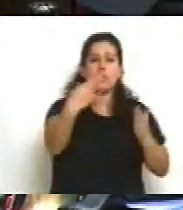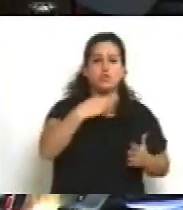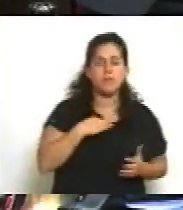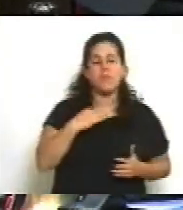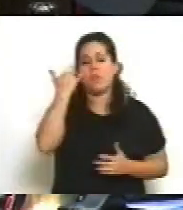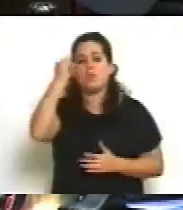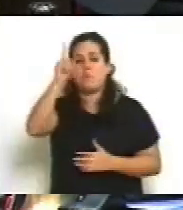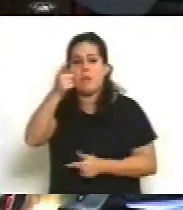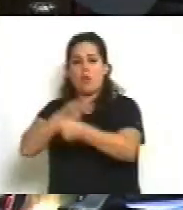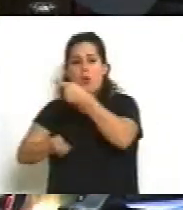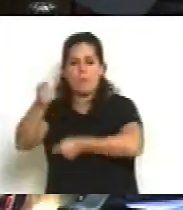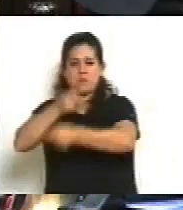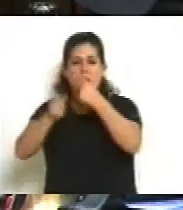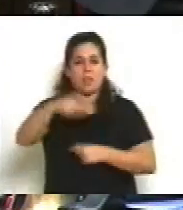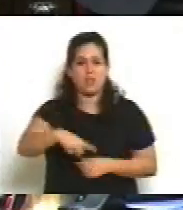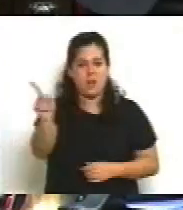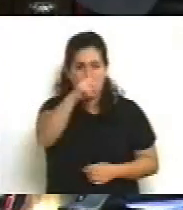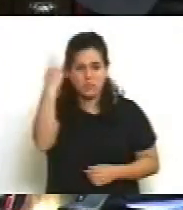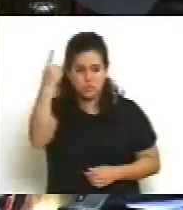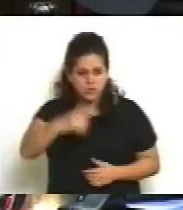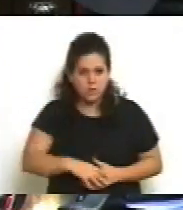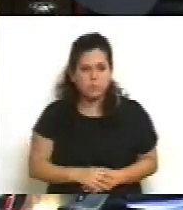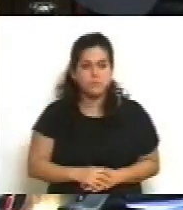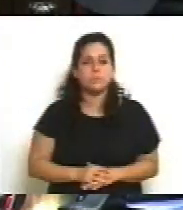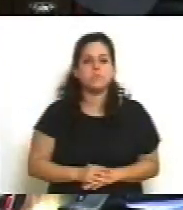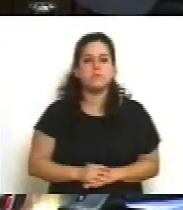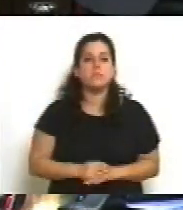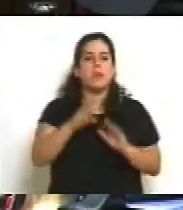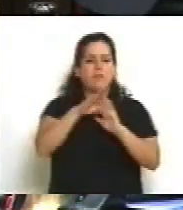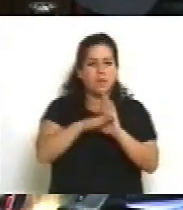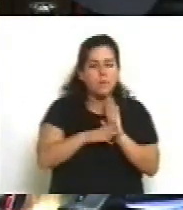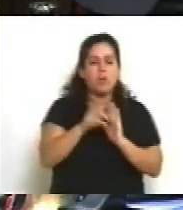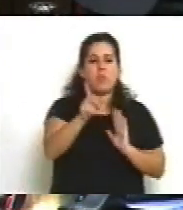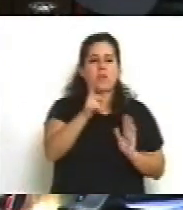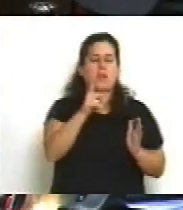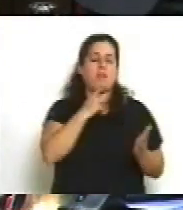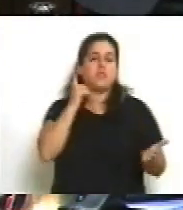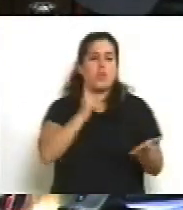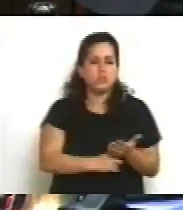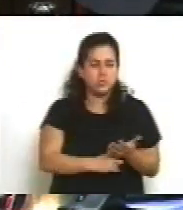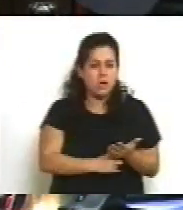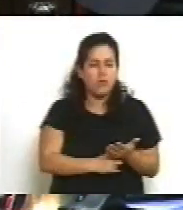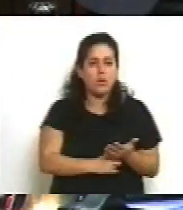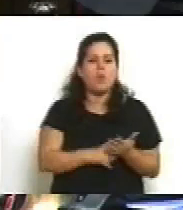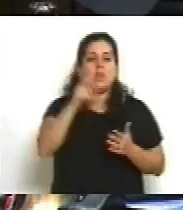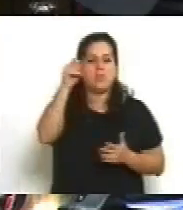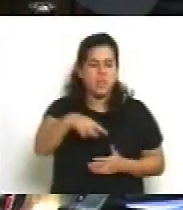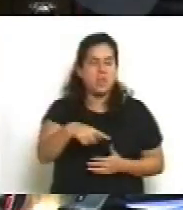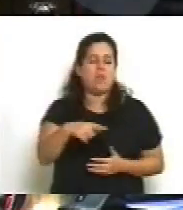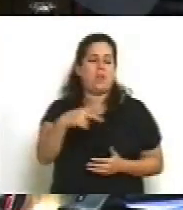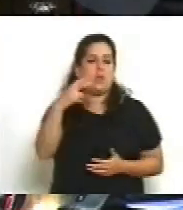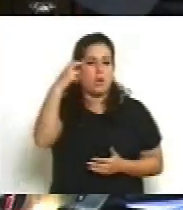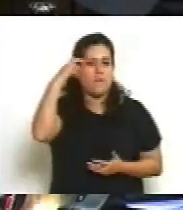Comercial de la Nación en los términos de la Resolución de la Honorable